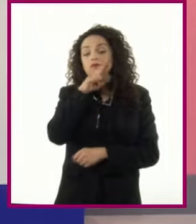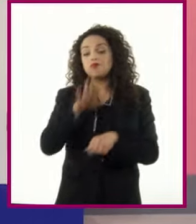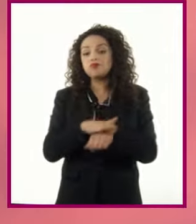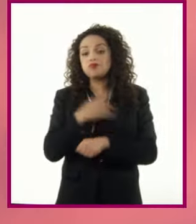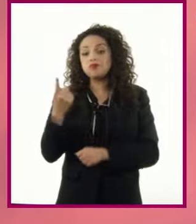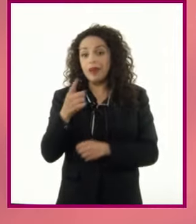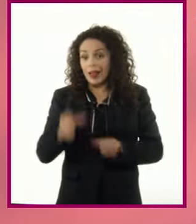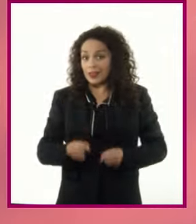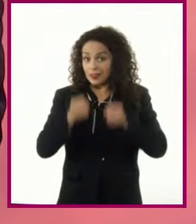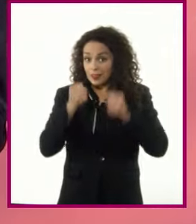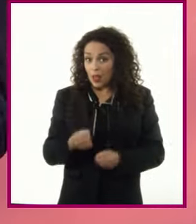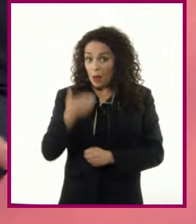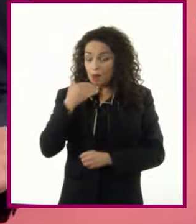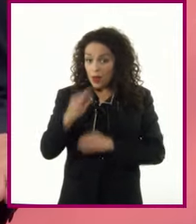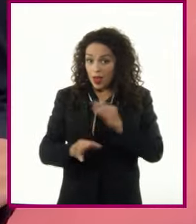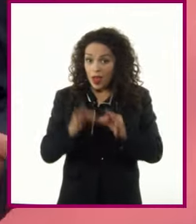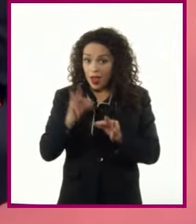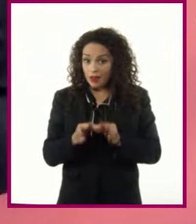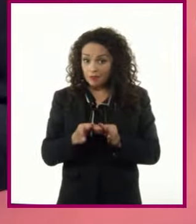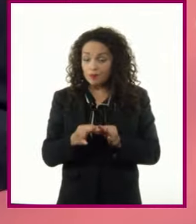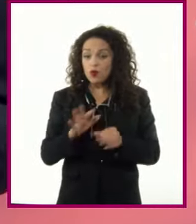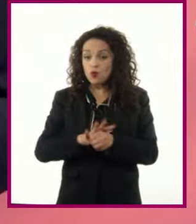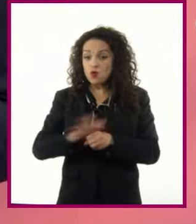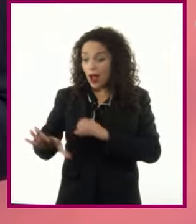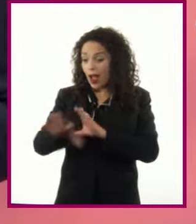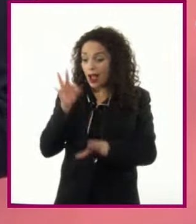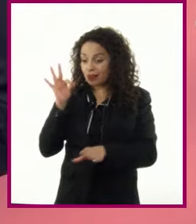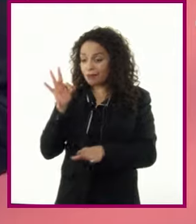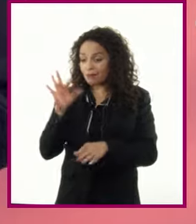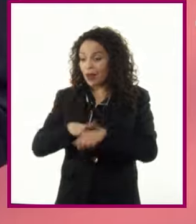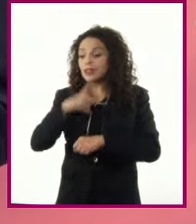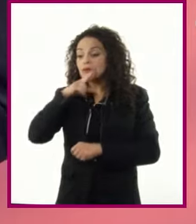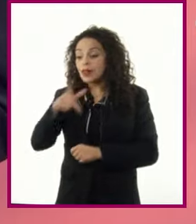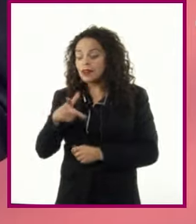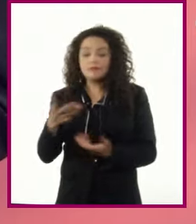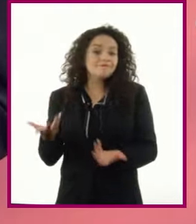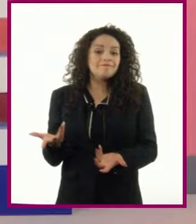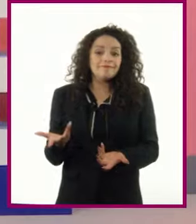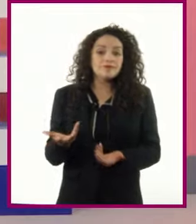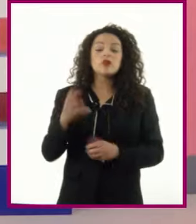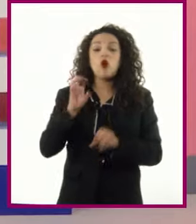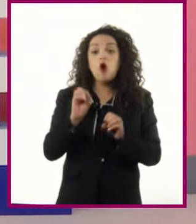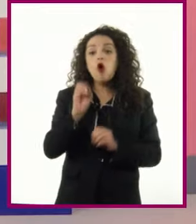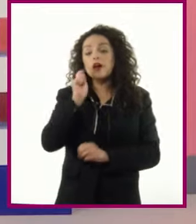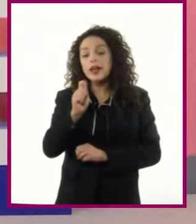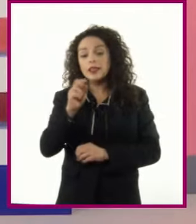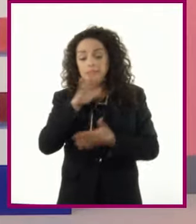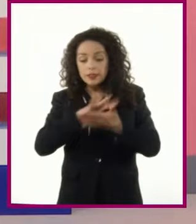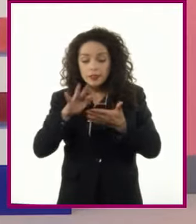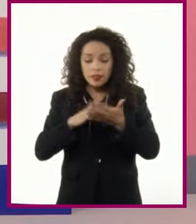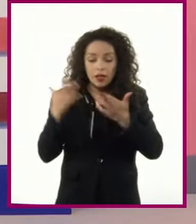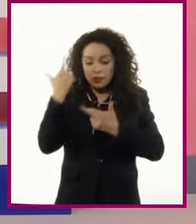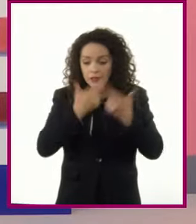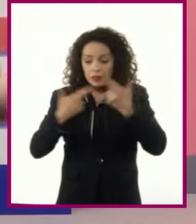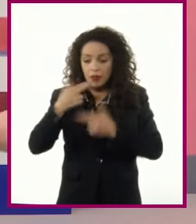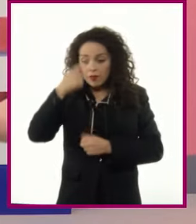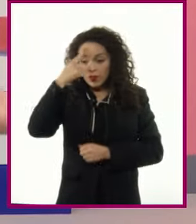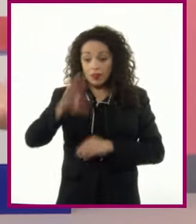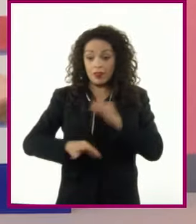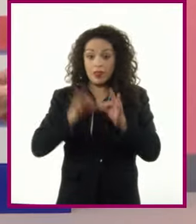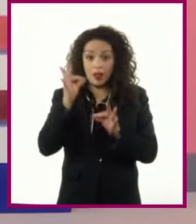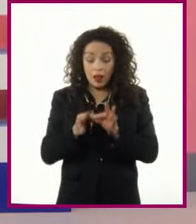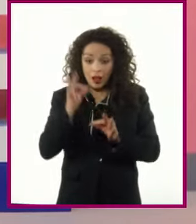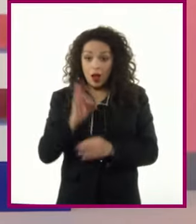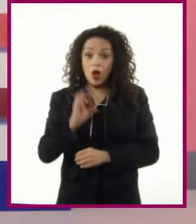está tan segura de cuál es el texto más adecuado Ni qué es lo que debe revisar para saber si el texto está correcto y si es el